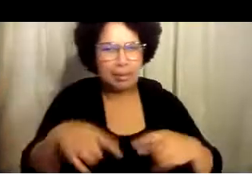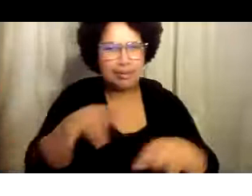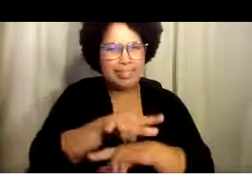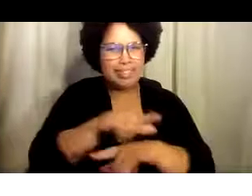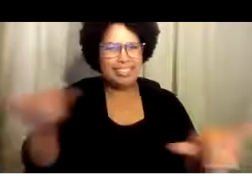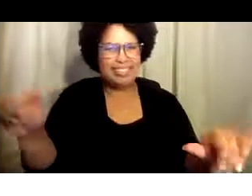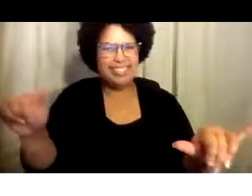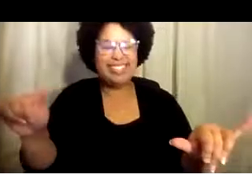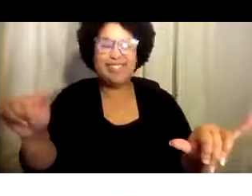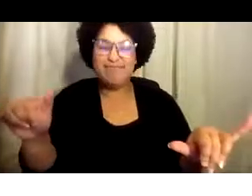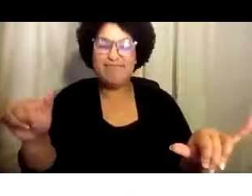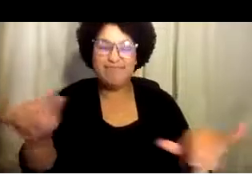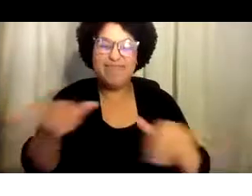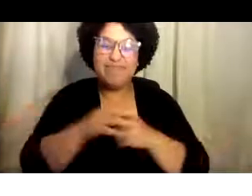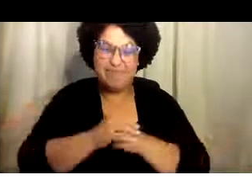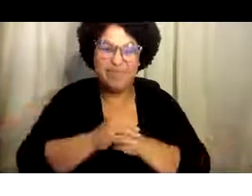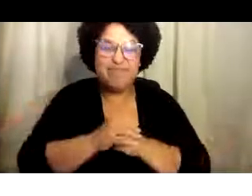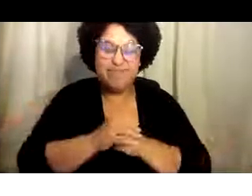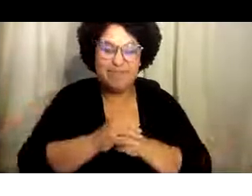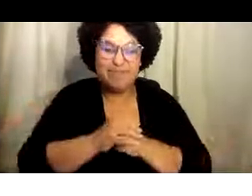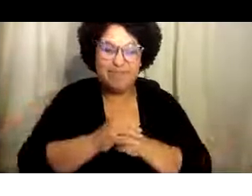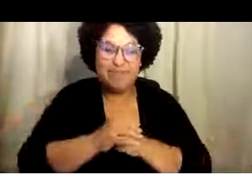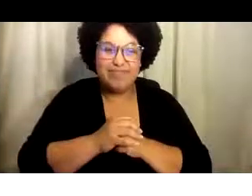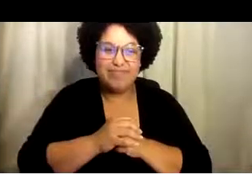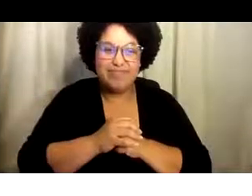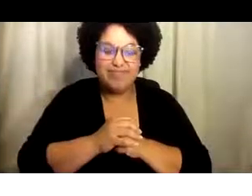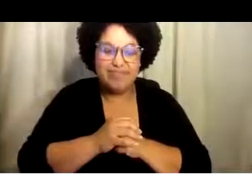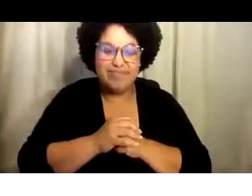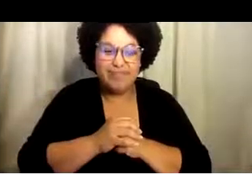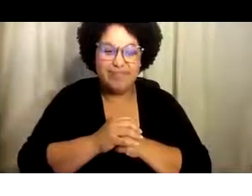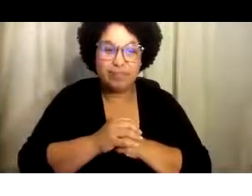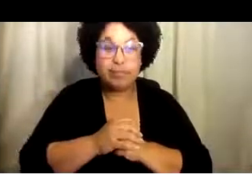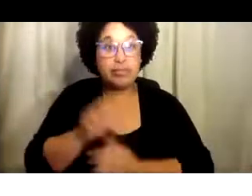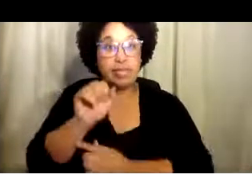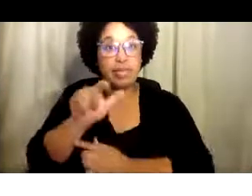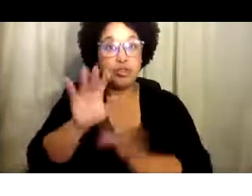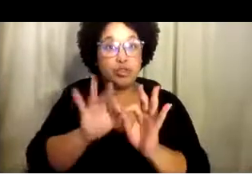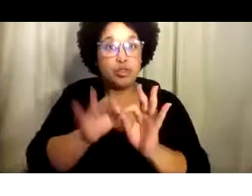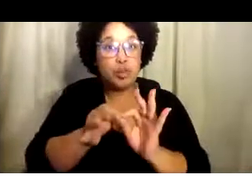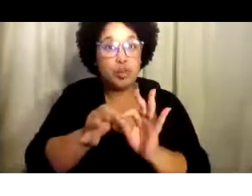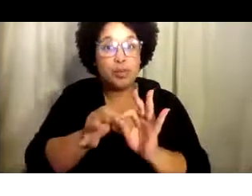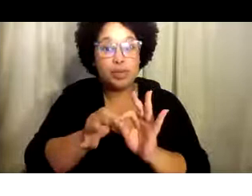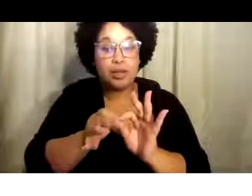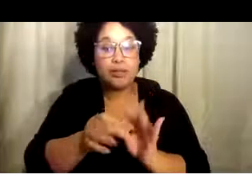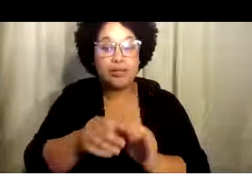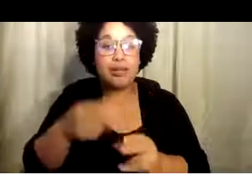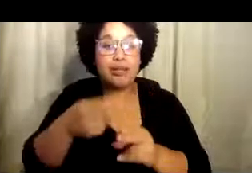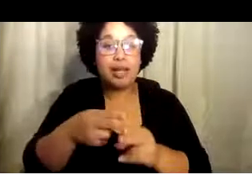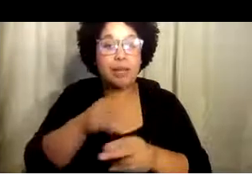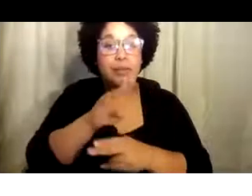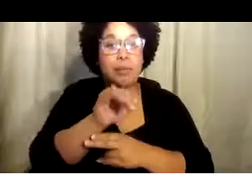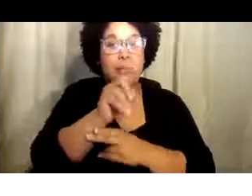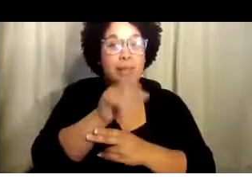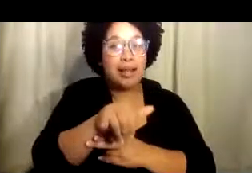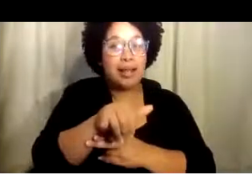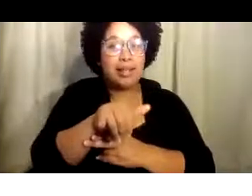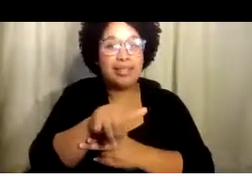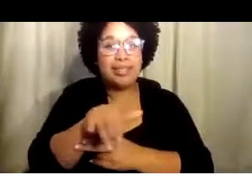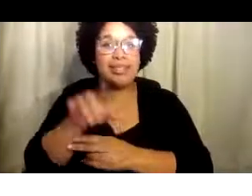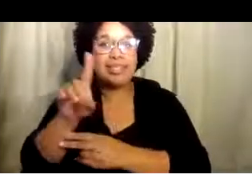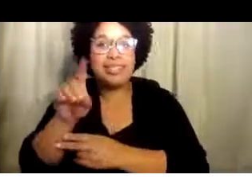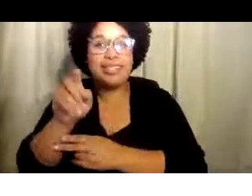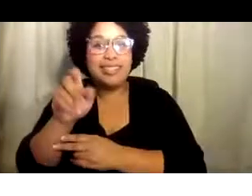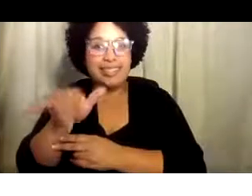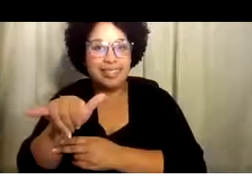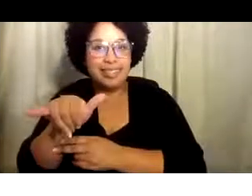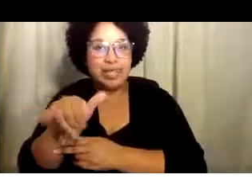escuchar ahí al fondo los presentadores en inglés también. Nuestros intérpretes de lenguaje de señas son Betty y Destiny.